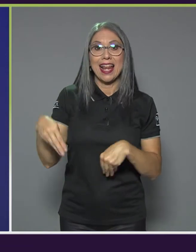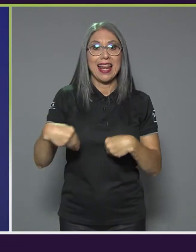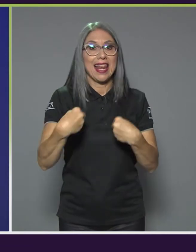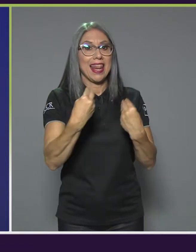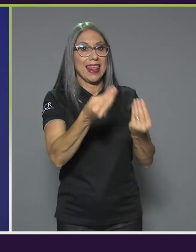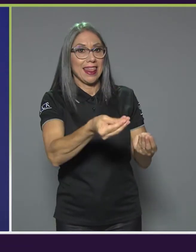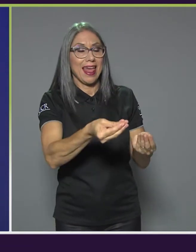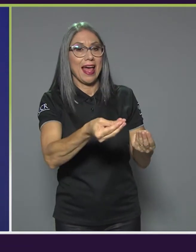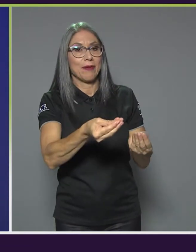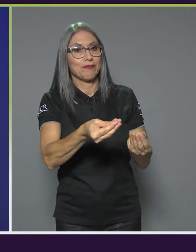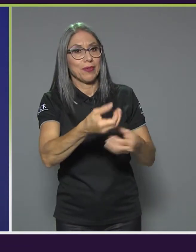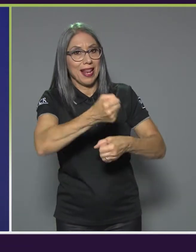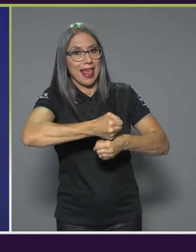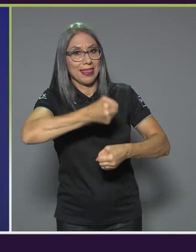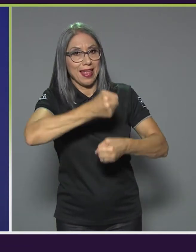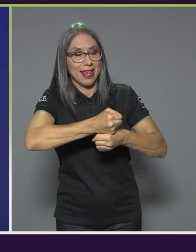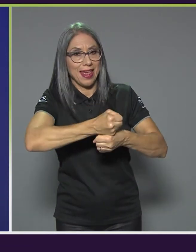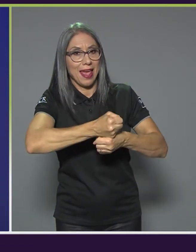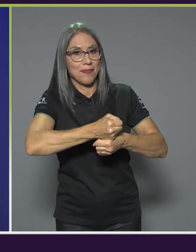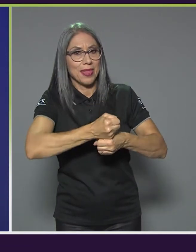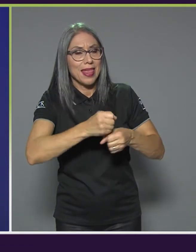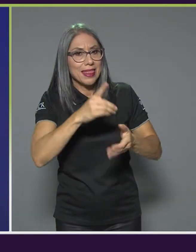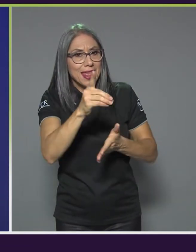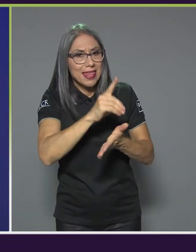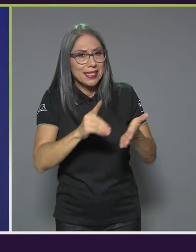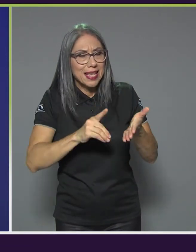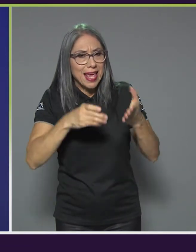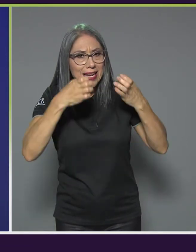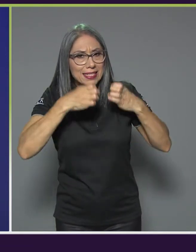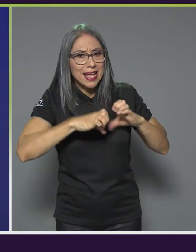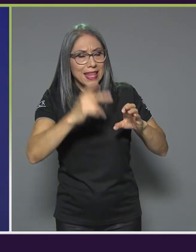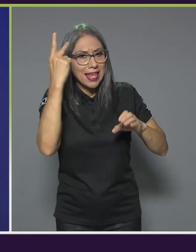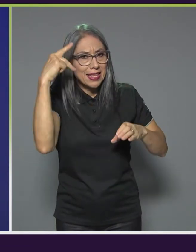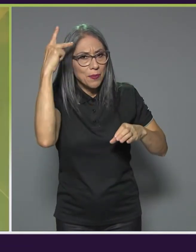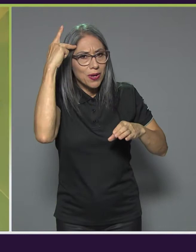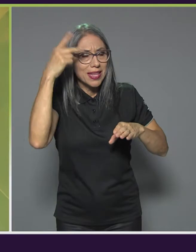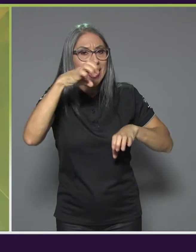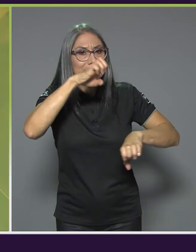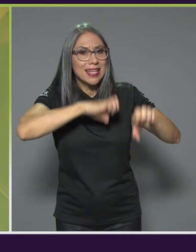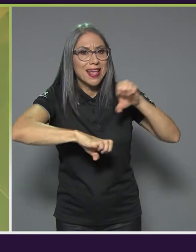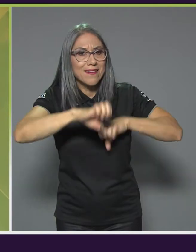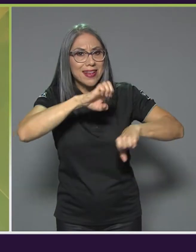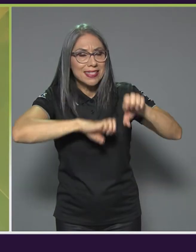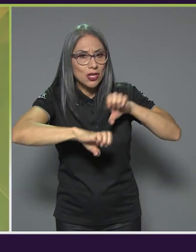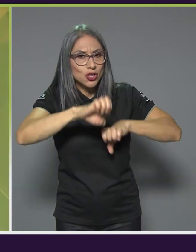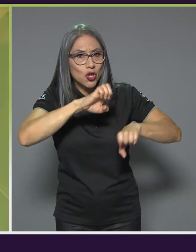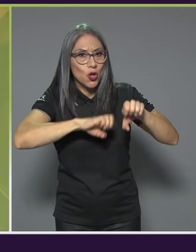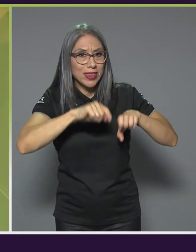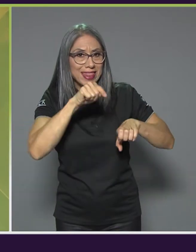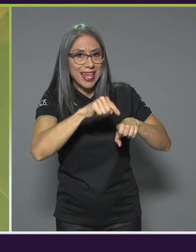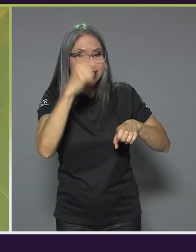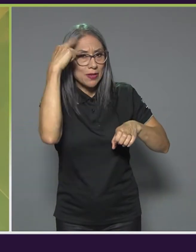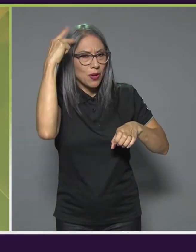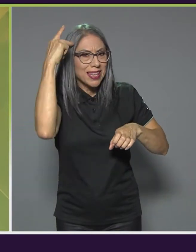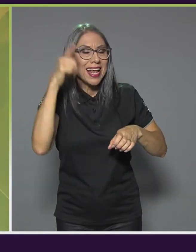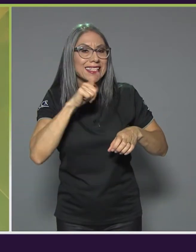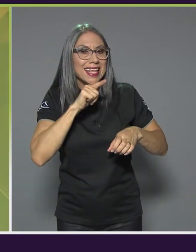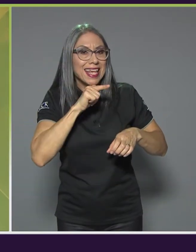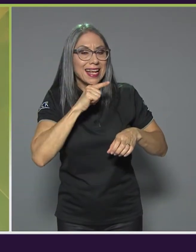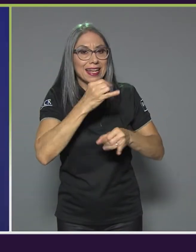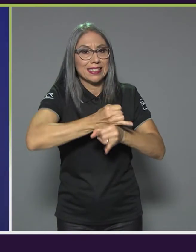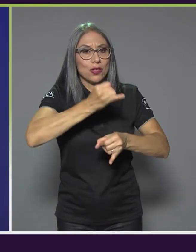Turismo la tarea de diseñar estrategias de políticas y evaluación de dichas políticas. De manera